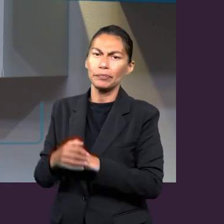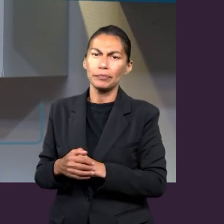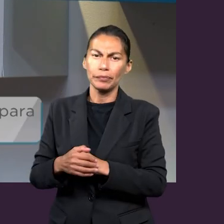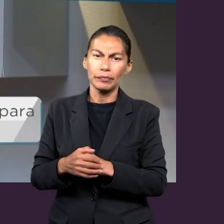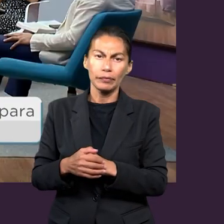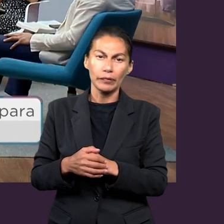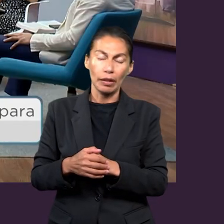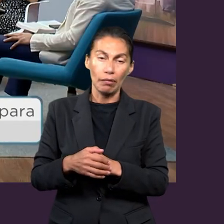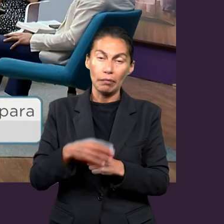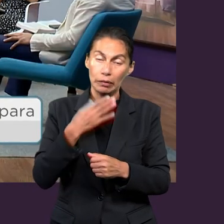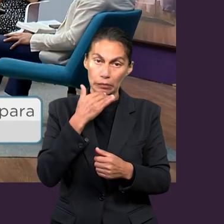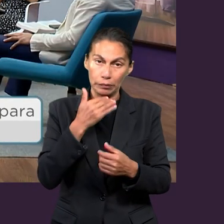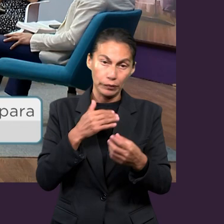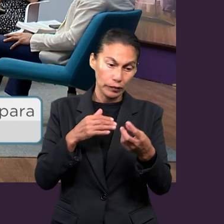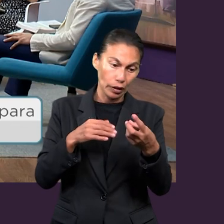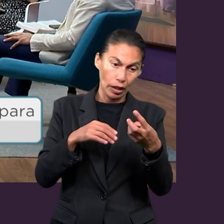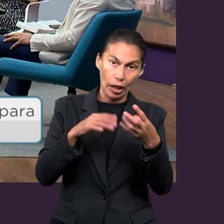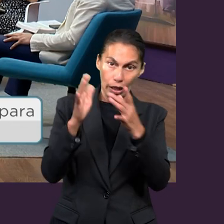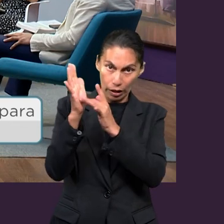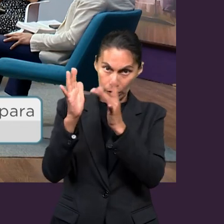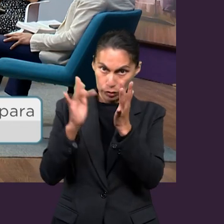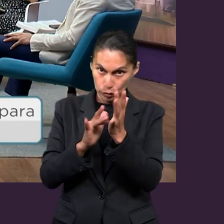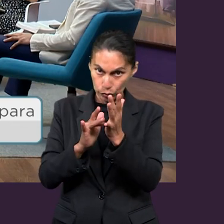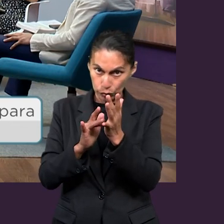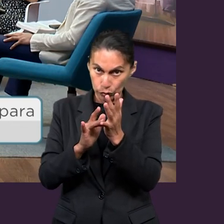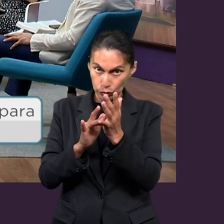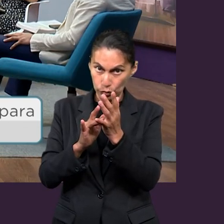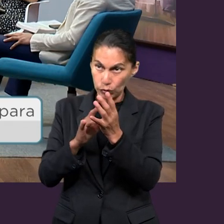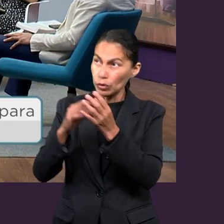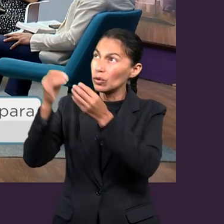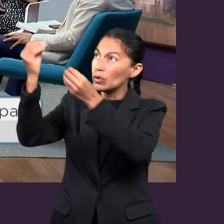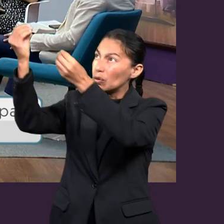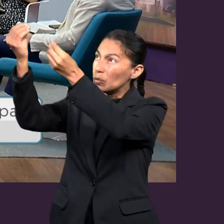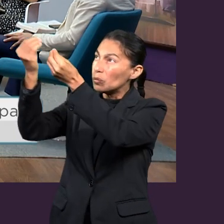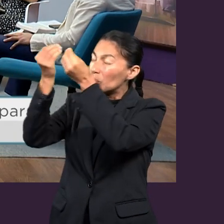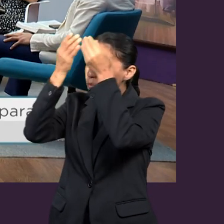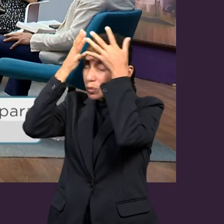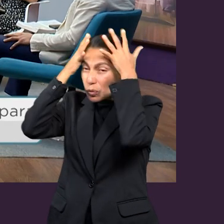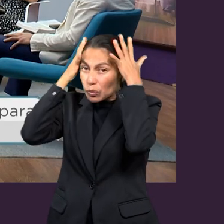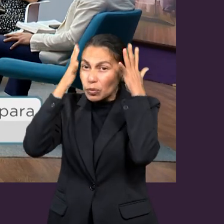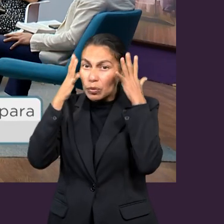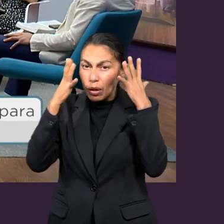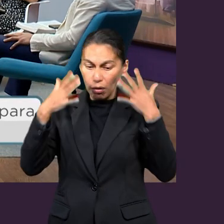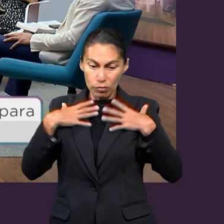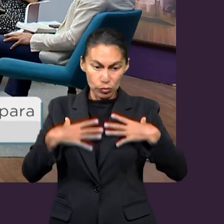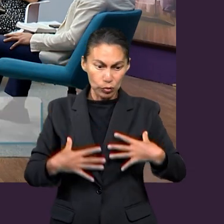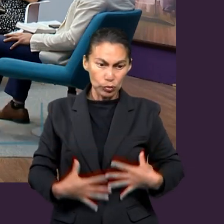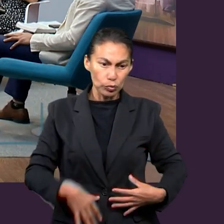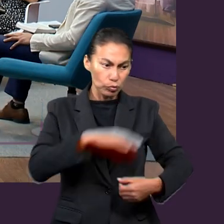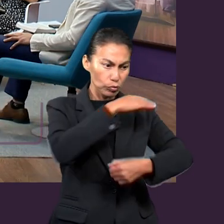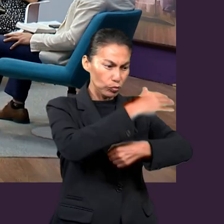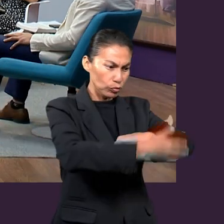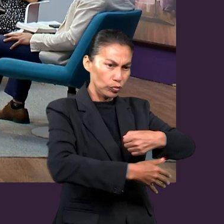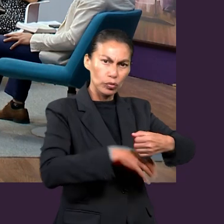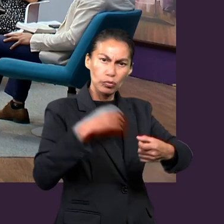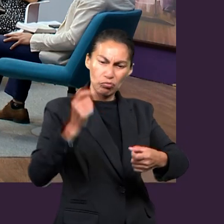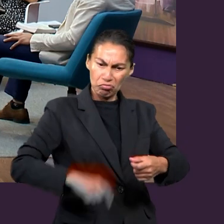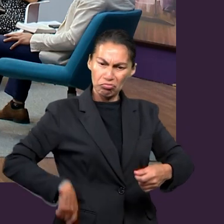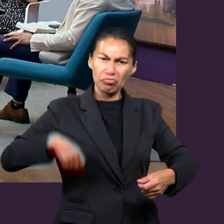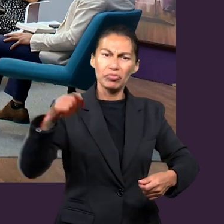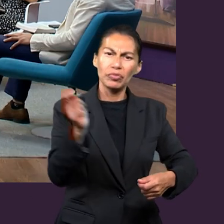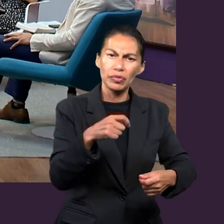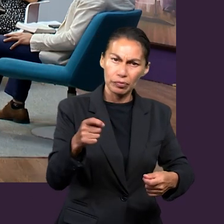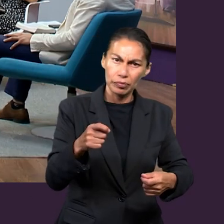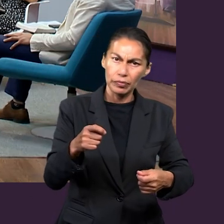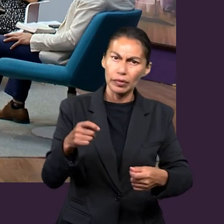tentación. Debemos utilizar el arma que Jesús nos ofrece hablando del yelmo y tal